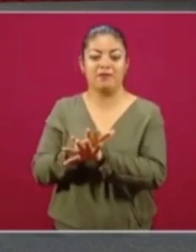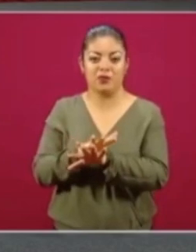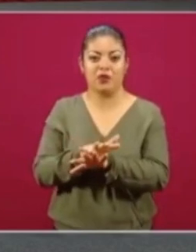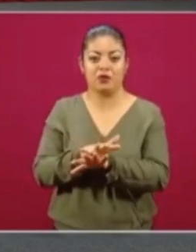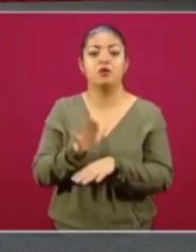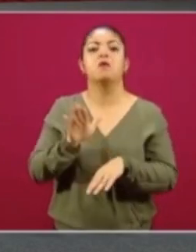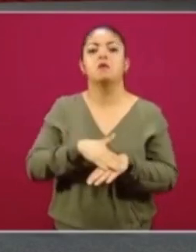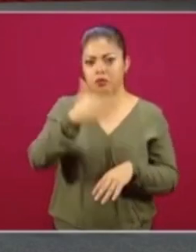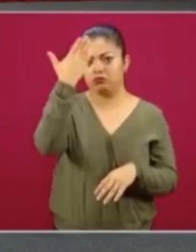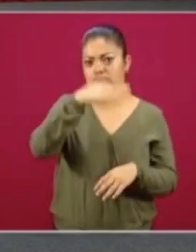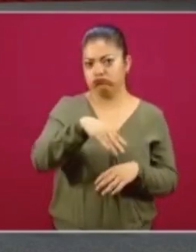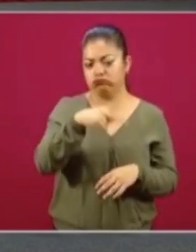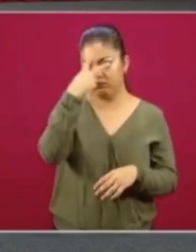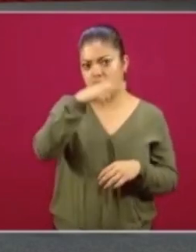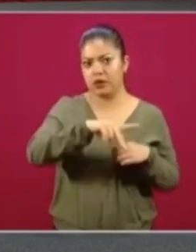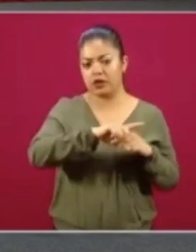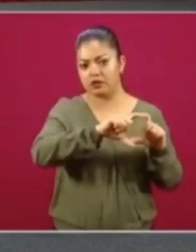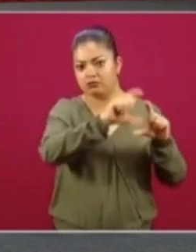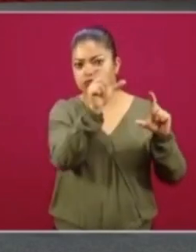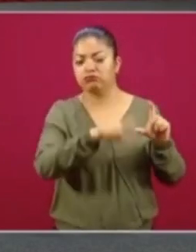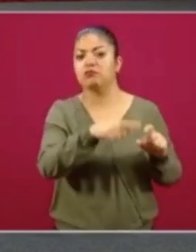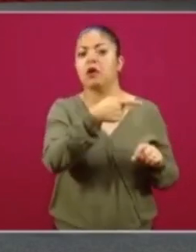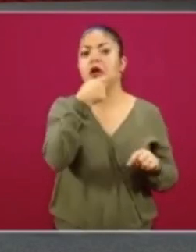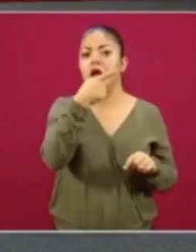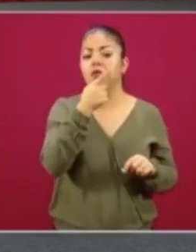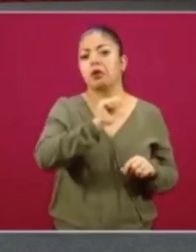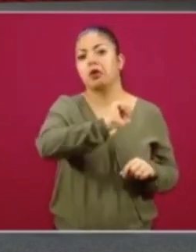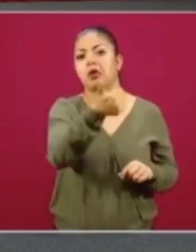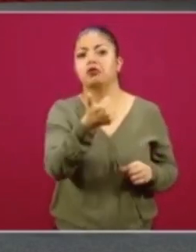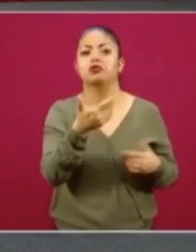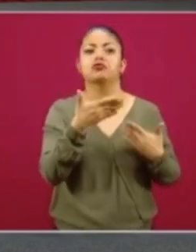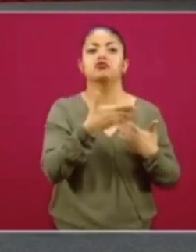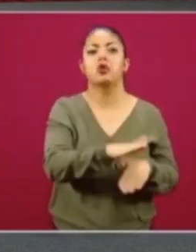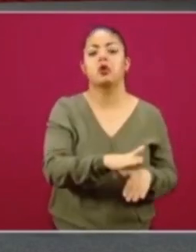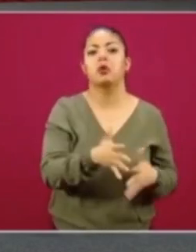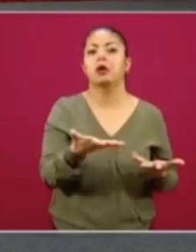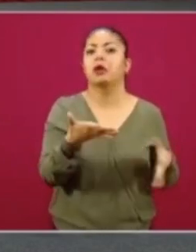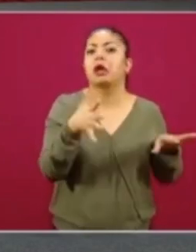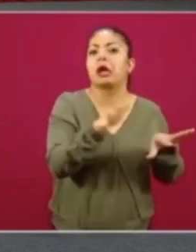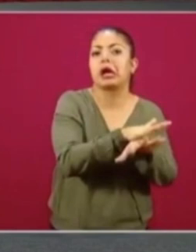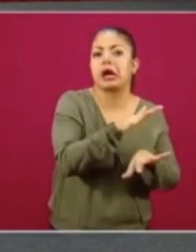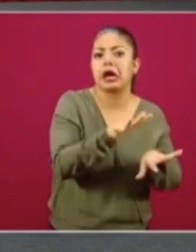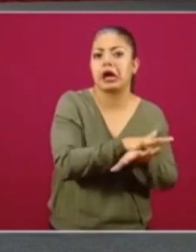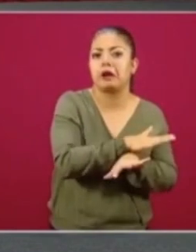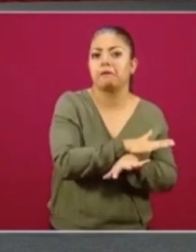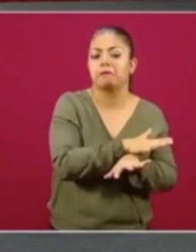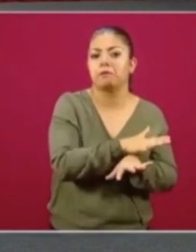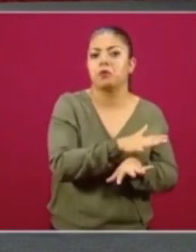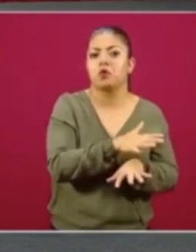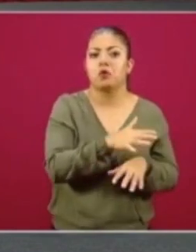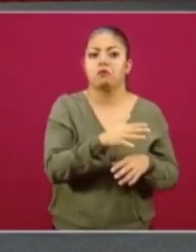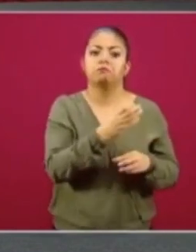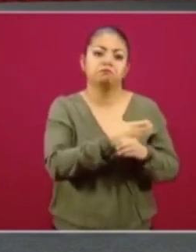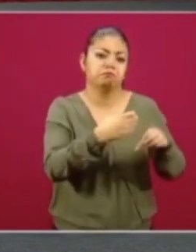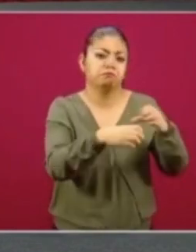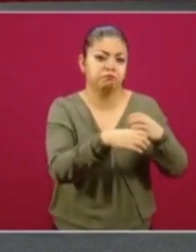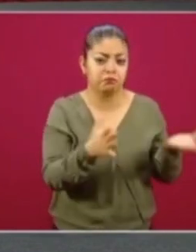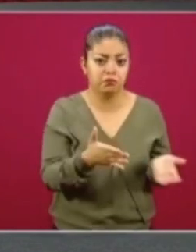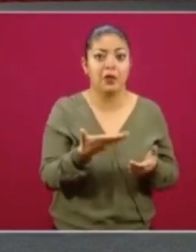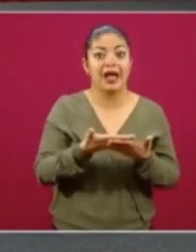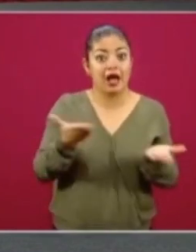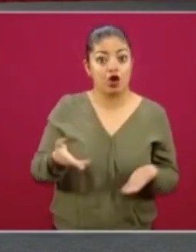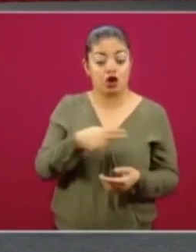reforestación, pero han hecho otros. Reforestación social, porque acá buscamos que quienes hagan esa